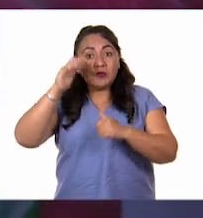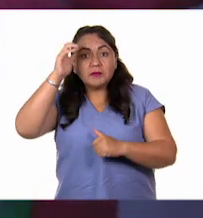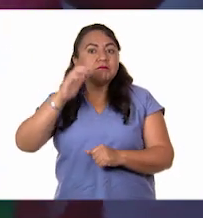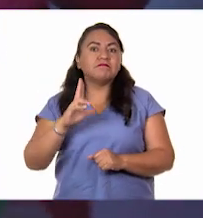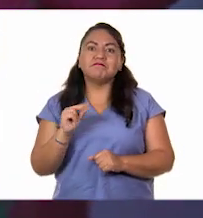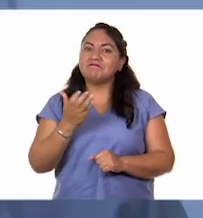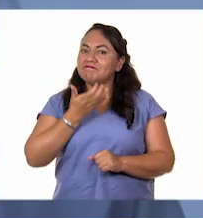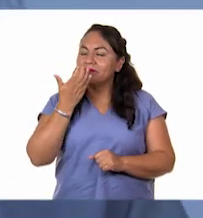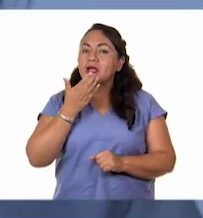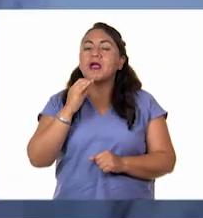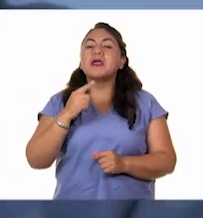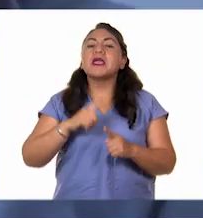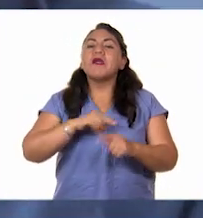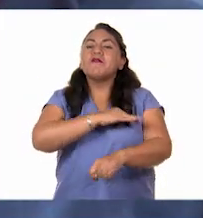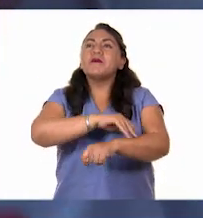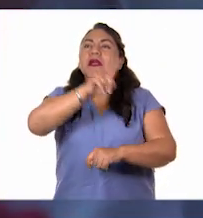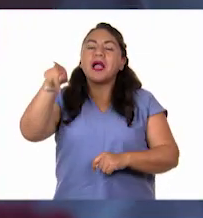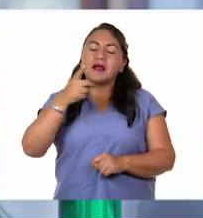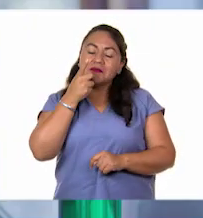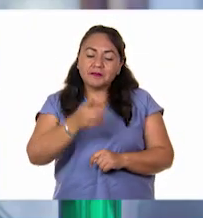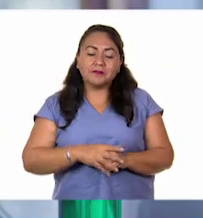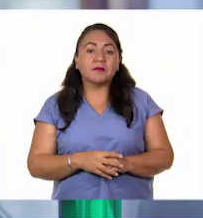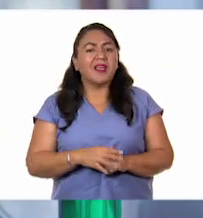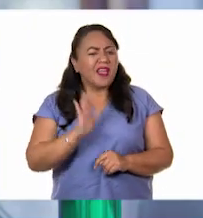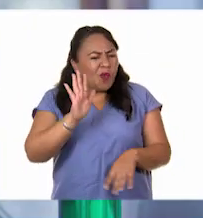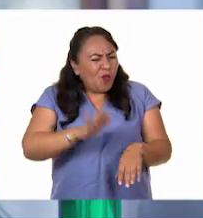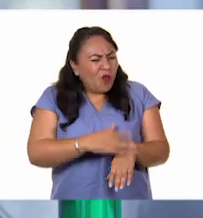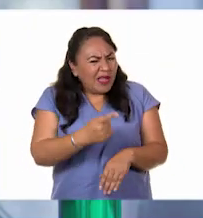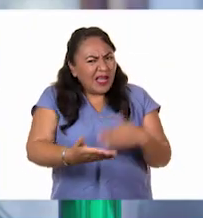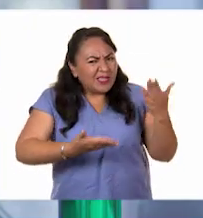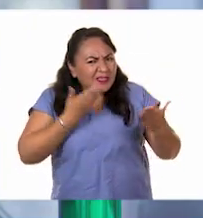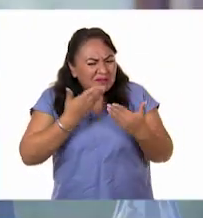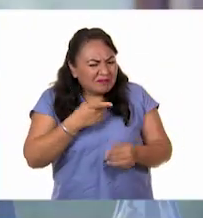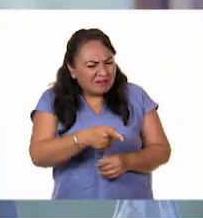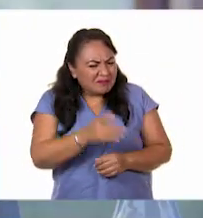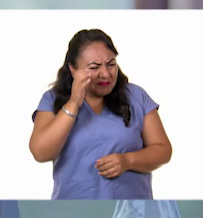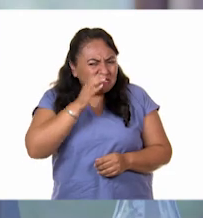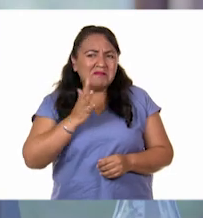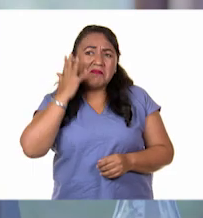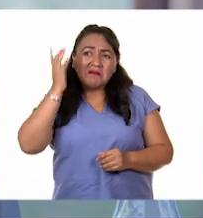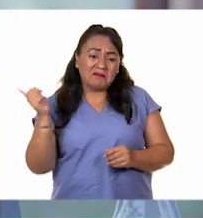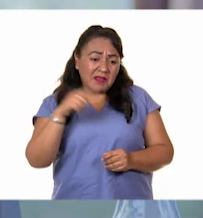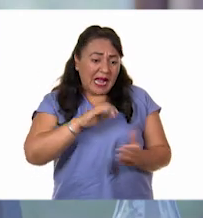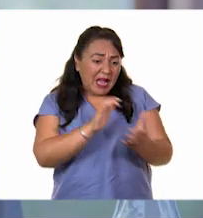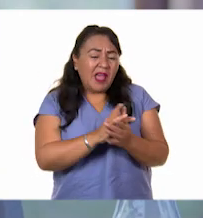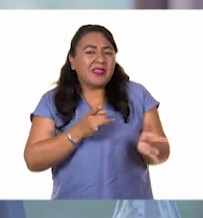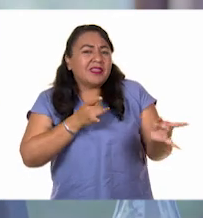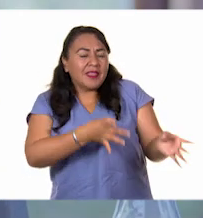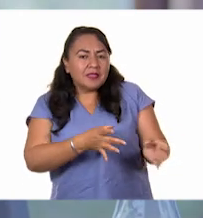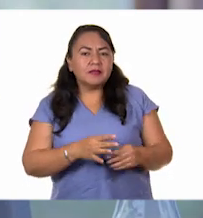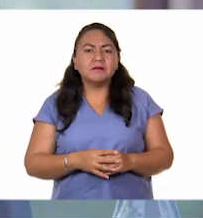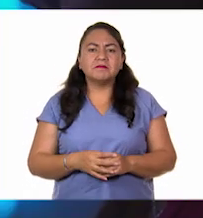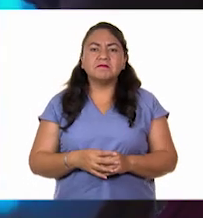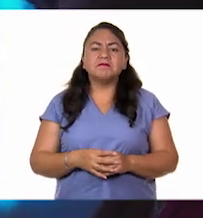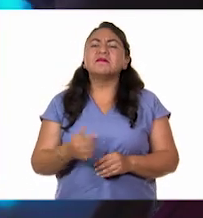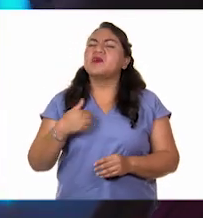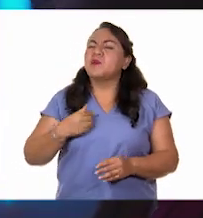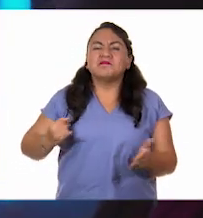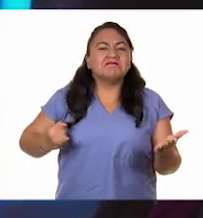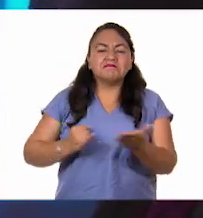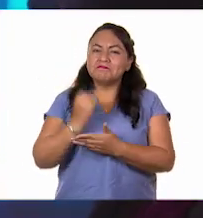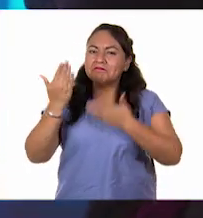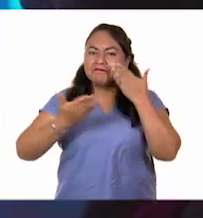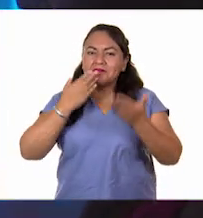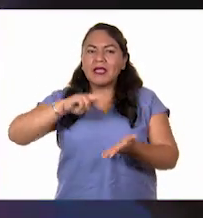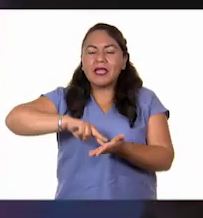ciencia. Y nunca faltó el familiar que me dijera, ¿por qué estudias eso? Nadie se va a querer casar contigo. Decidí